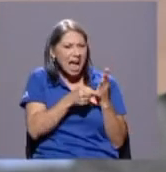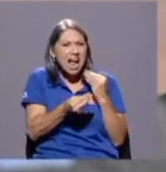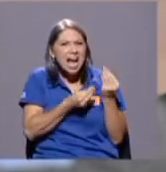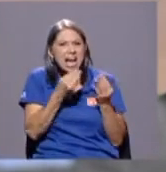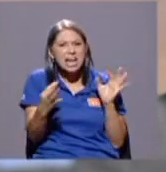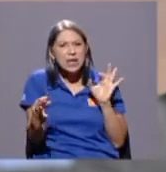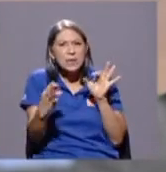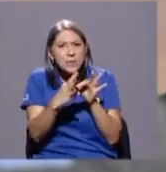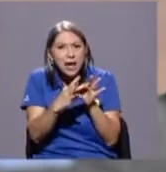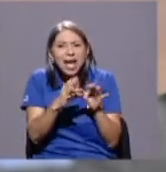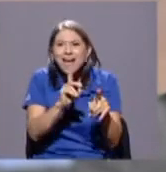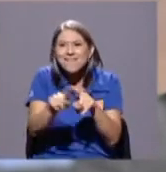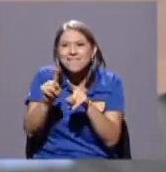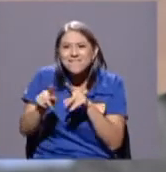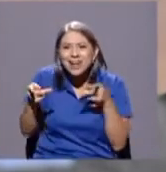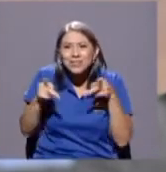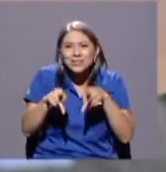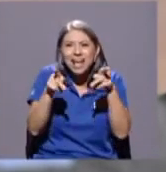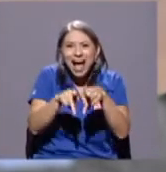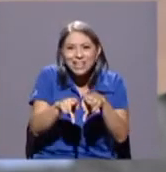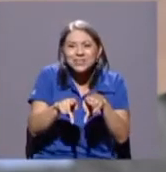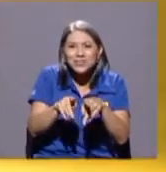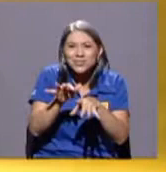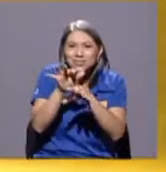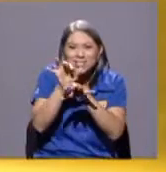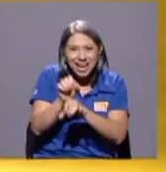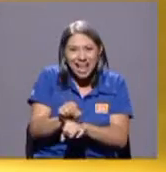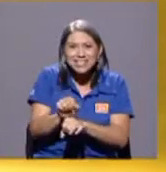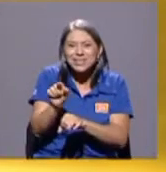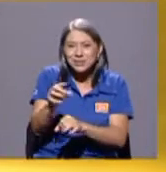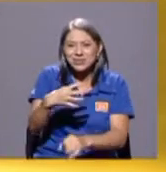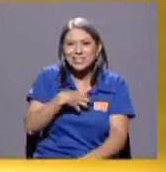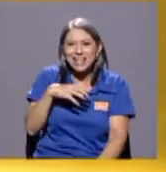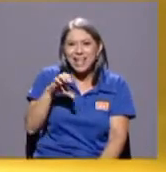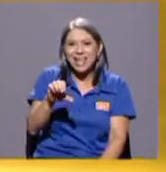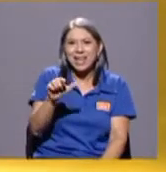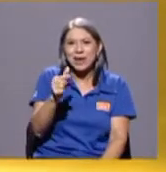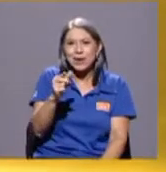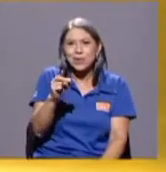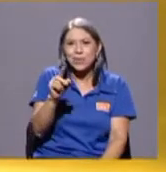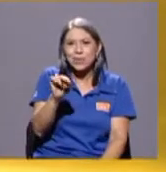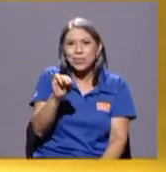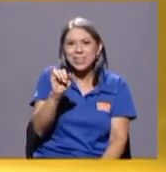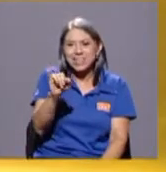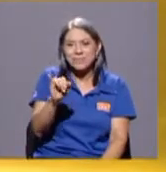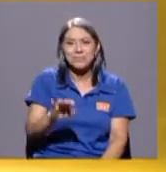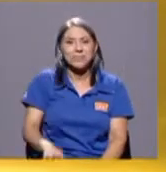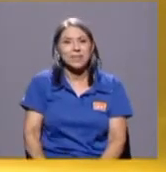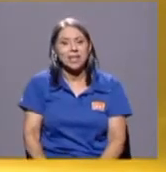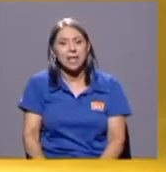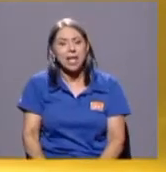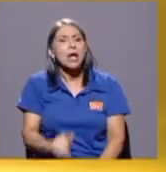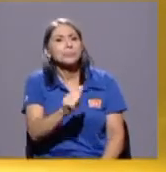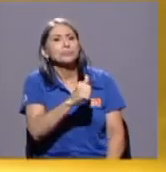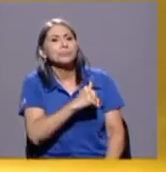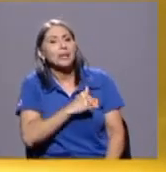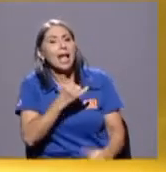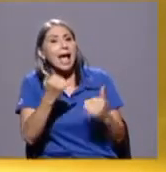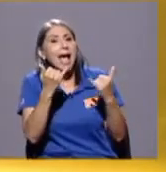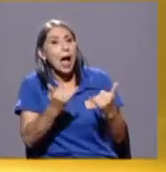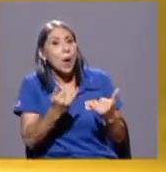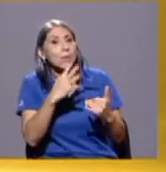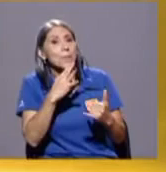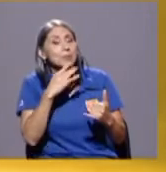son de Guti. Pero claro, yo conocí a Guti muy bien desde antes. es al de el siguiente